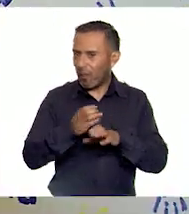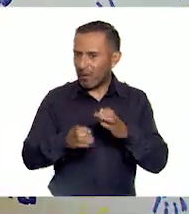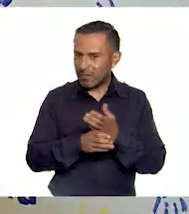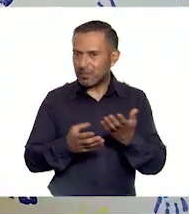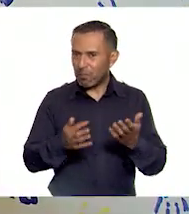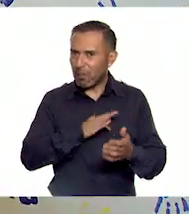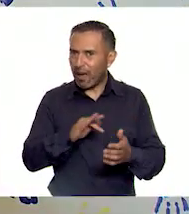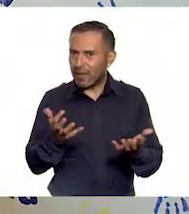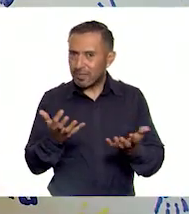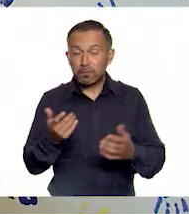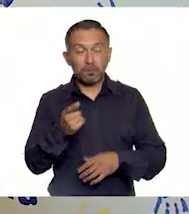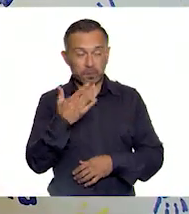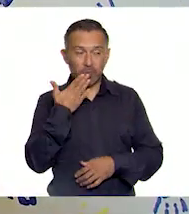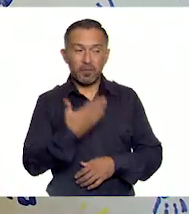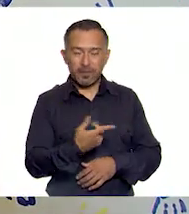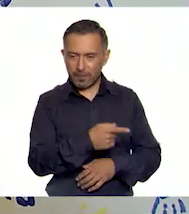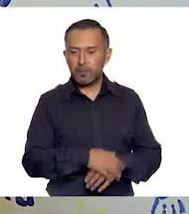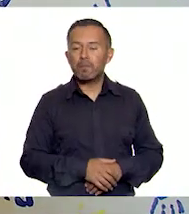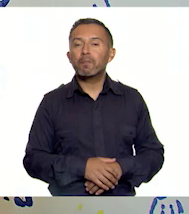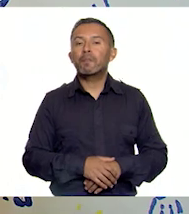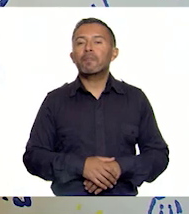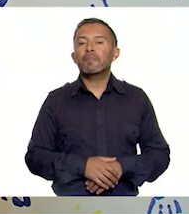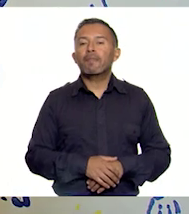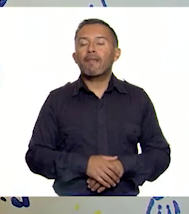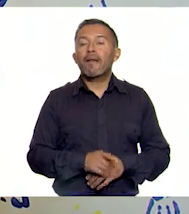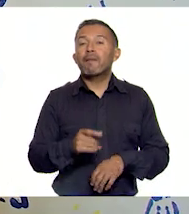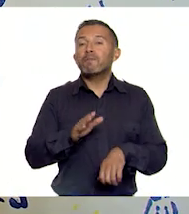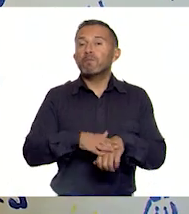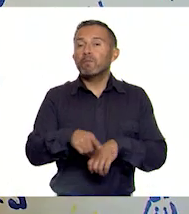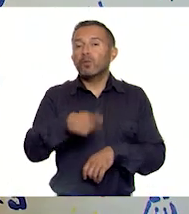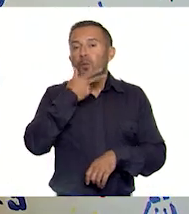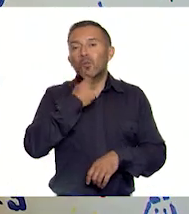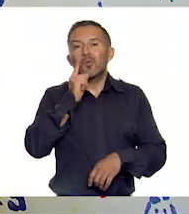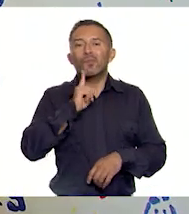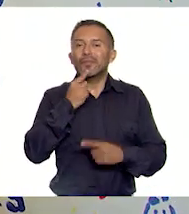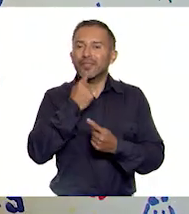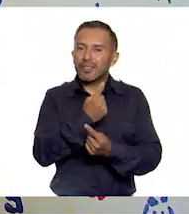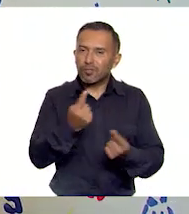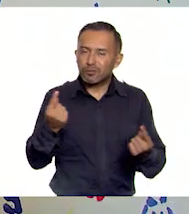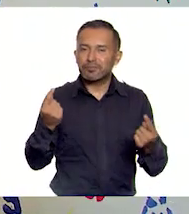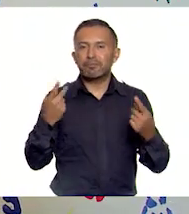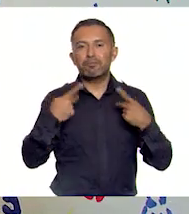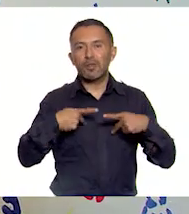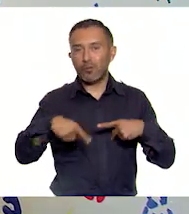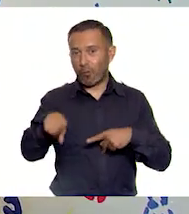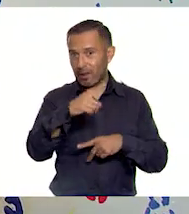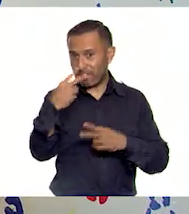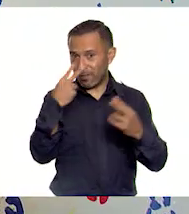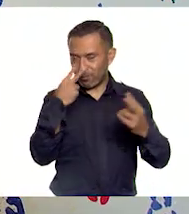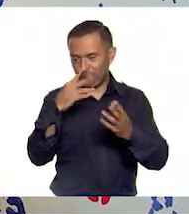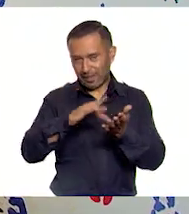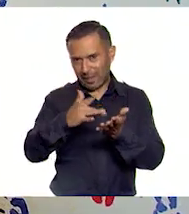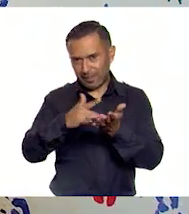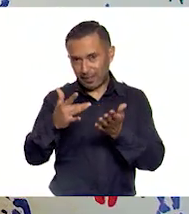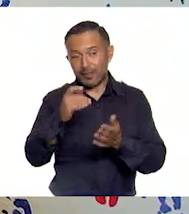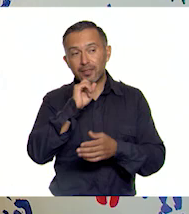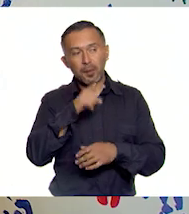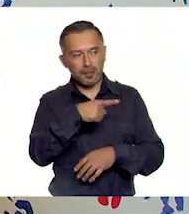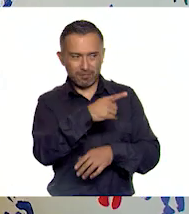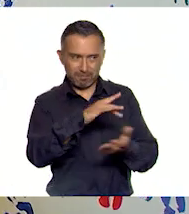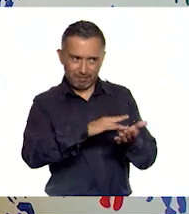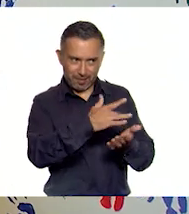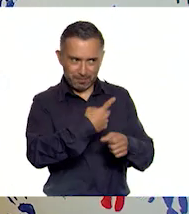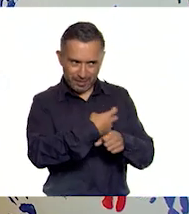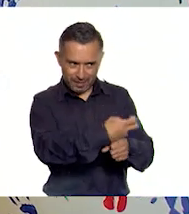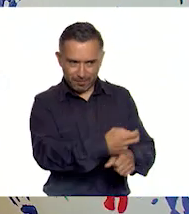sientas de ese modo, Pilar. Y, pues, bueno, solamente agradecer a los niños, a las niñas, a todas las personas que nos observan y a ti por haberme invitado a este espacio.